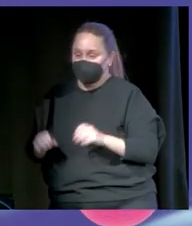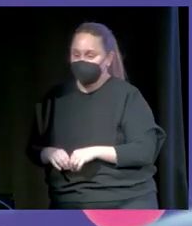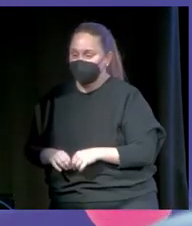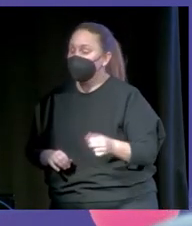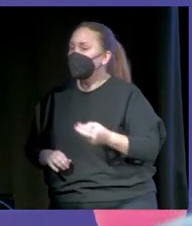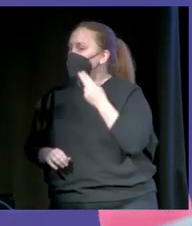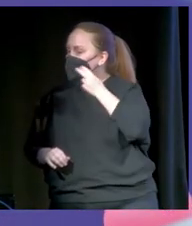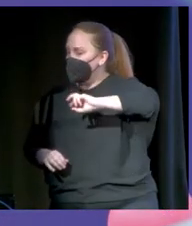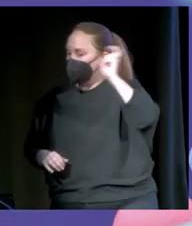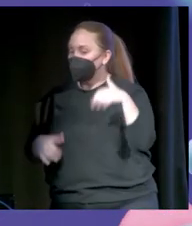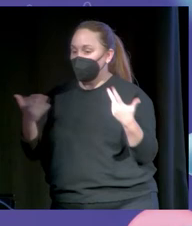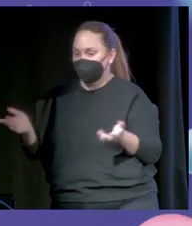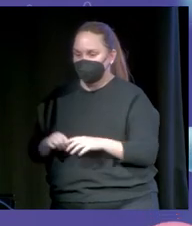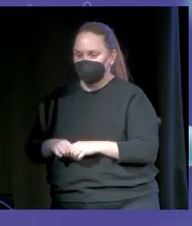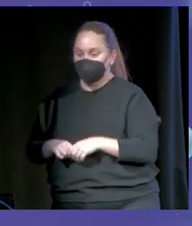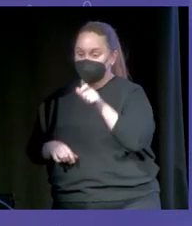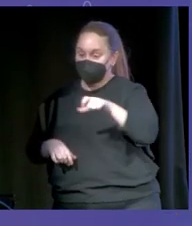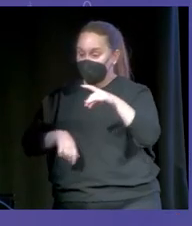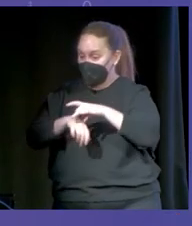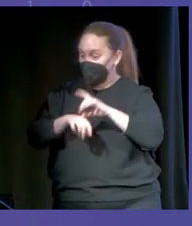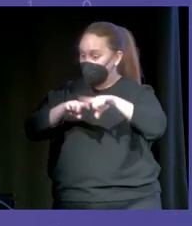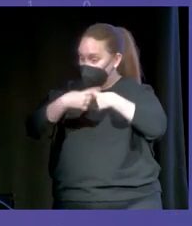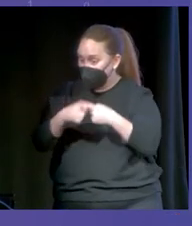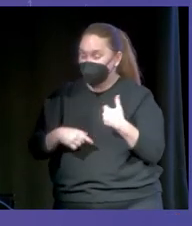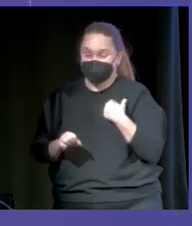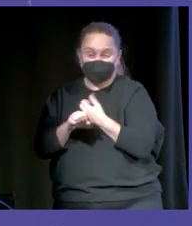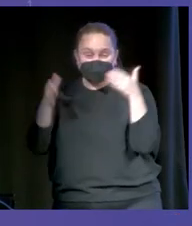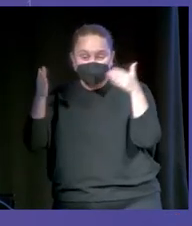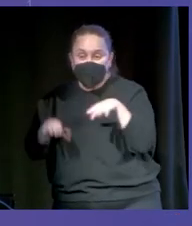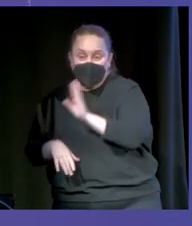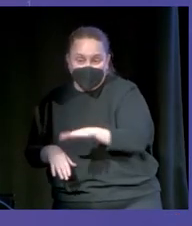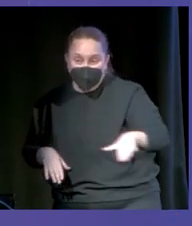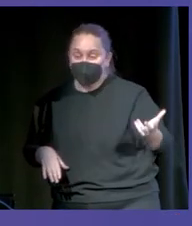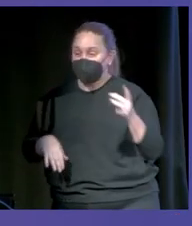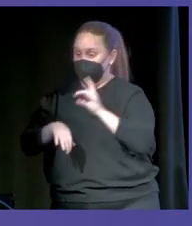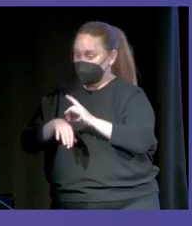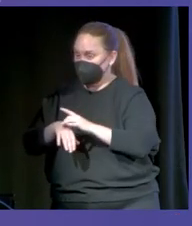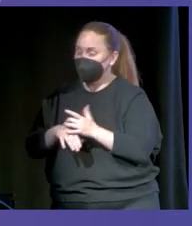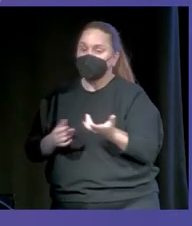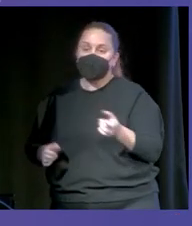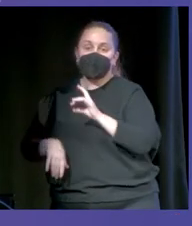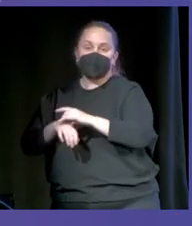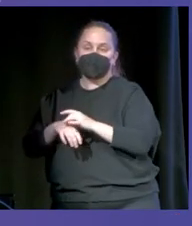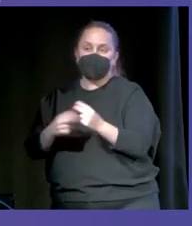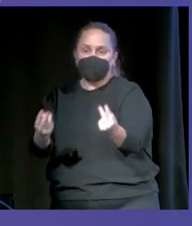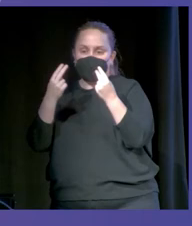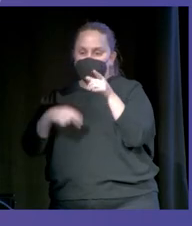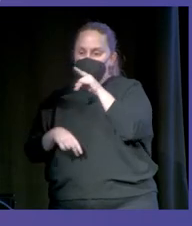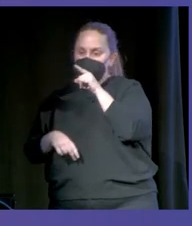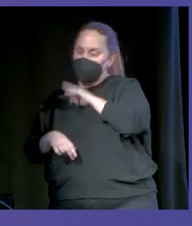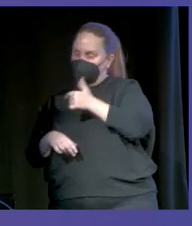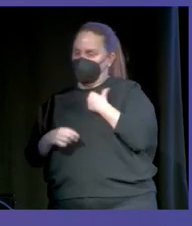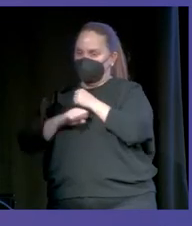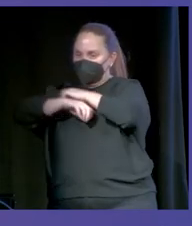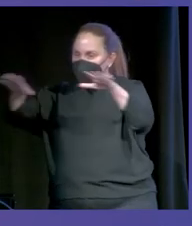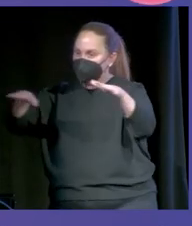eran los miedos con las familias de los pacientes. Yo trabajo con niños, trabajo con pacientes. A lo mejor los pacientes veían mal que yo divulgara en redes.